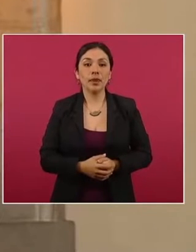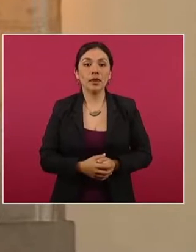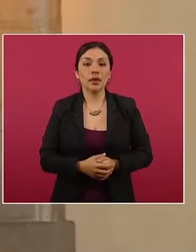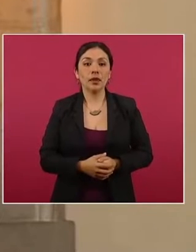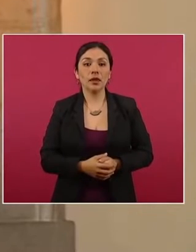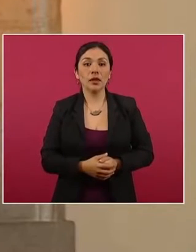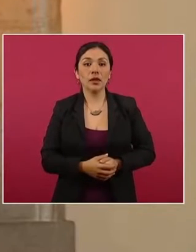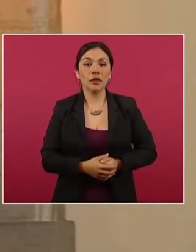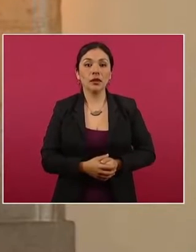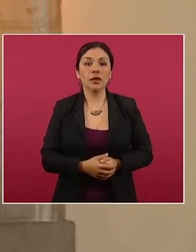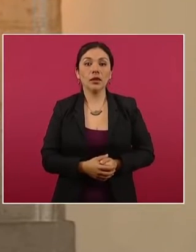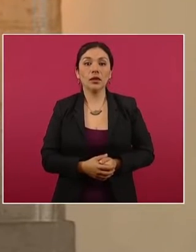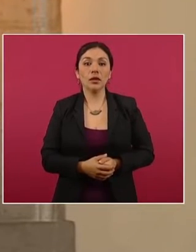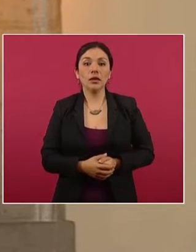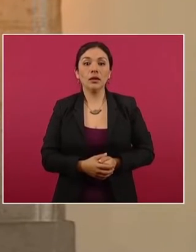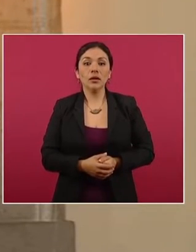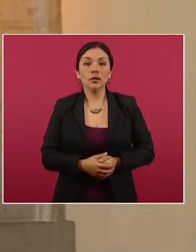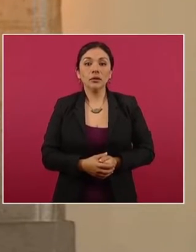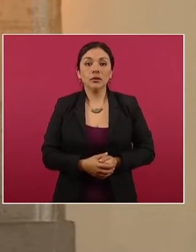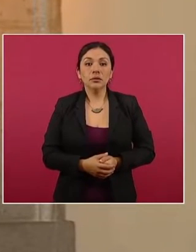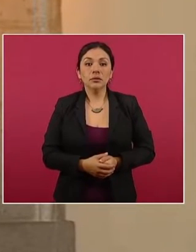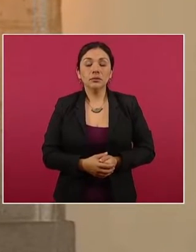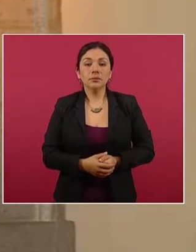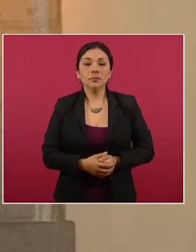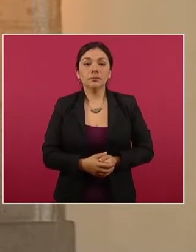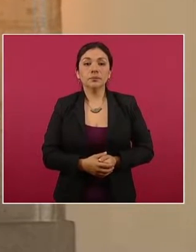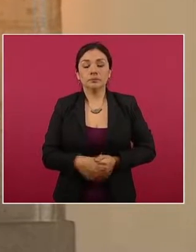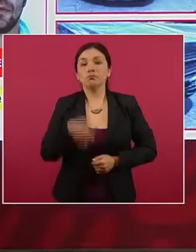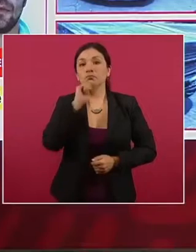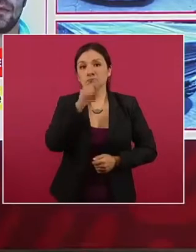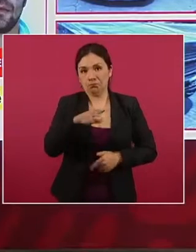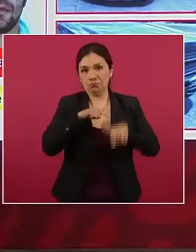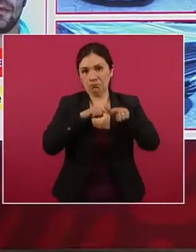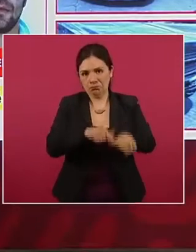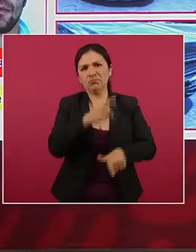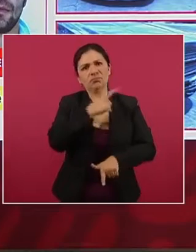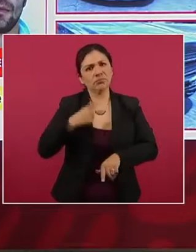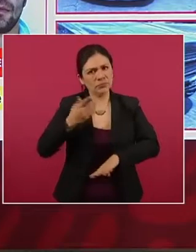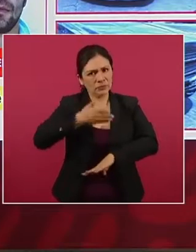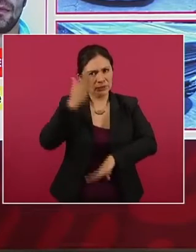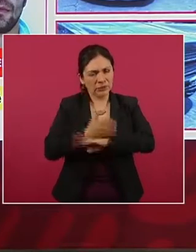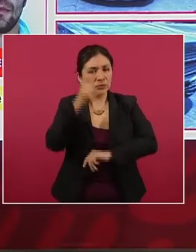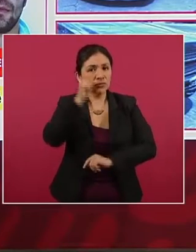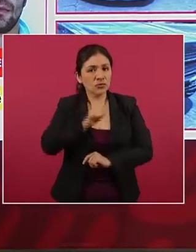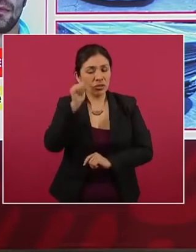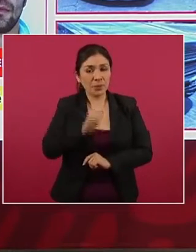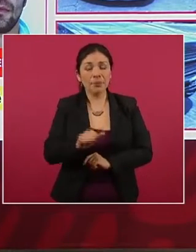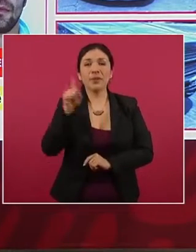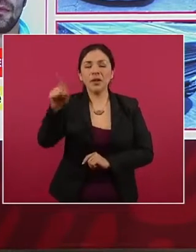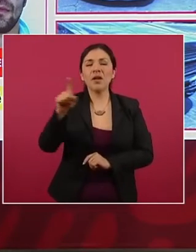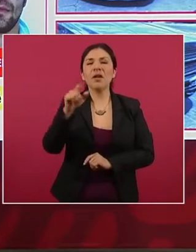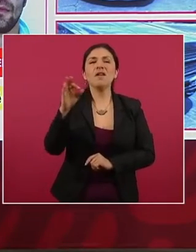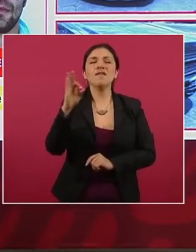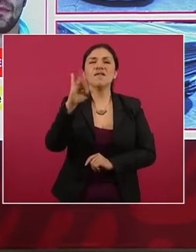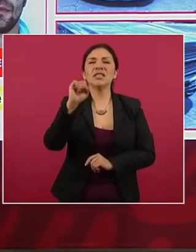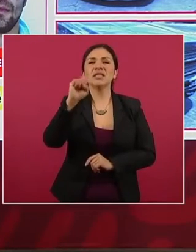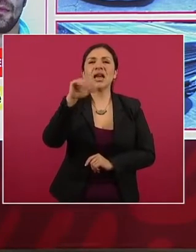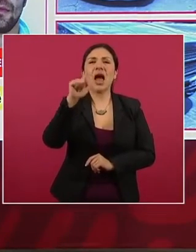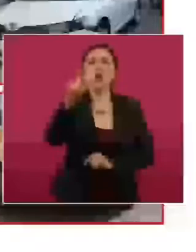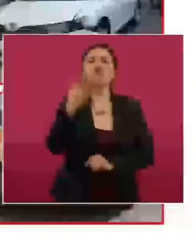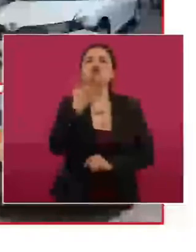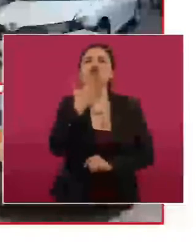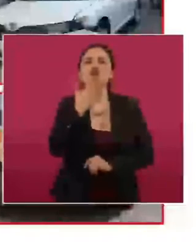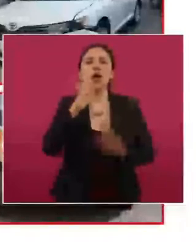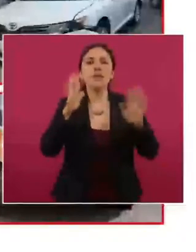También, continuando con cero impunidad, que no hay crimen sin castigo, la Fiscalía de Sonora logró